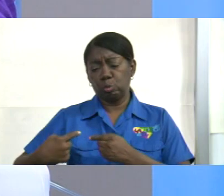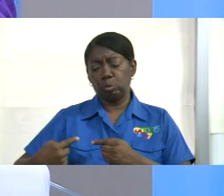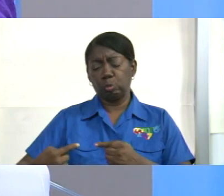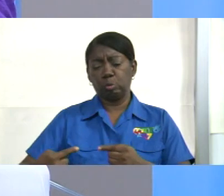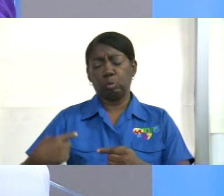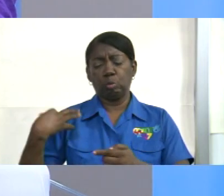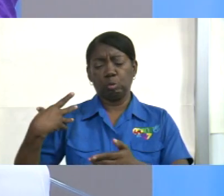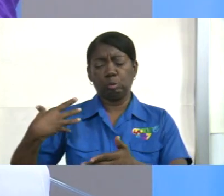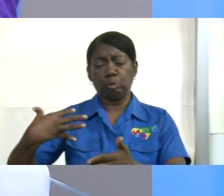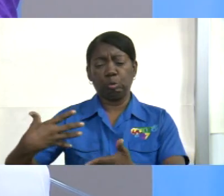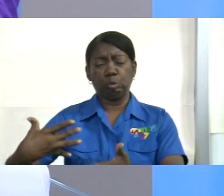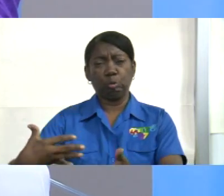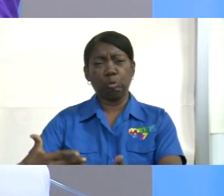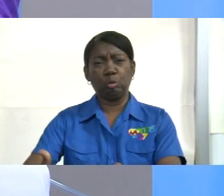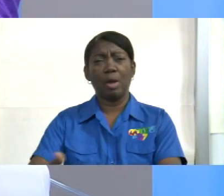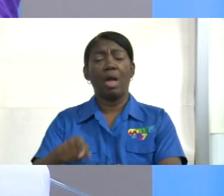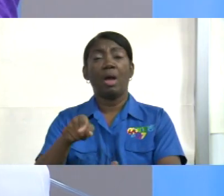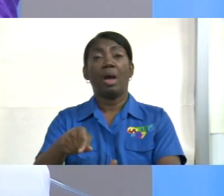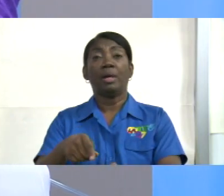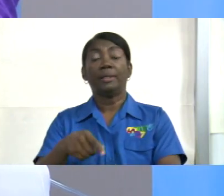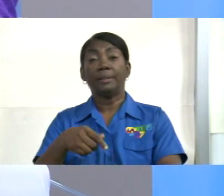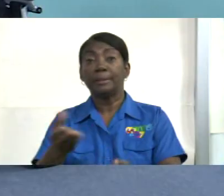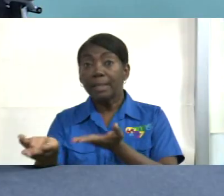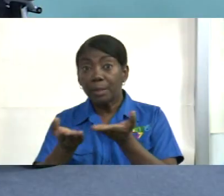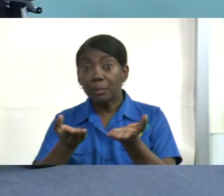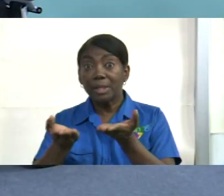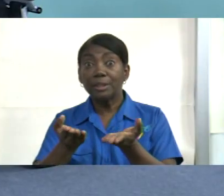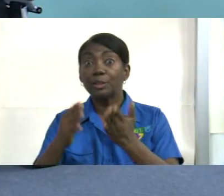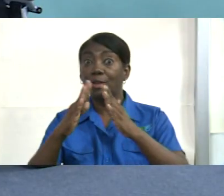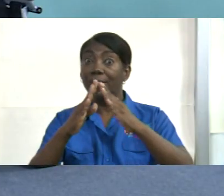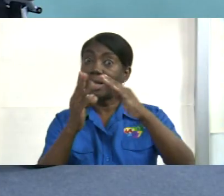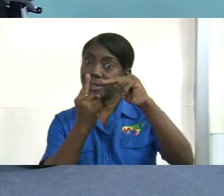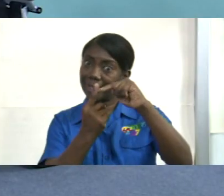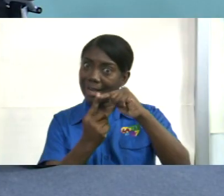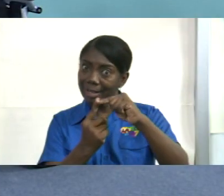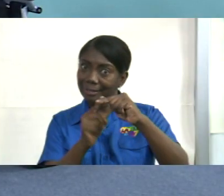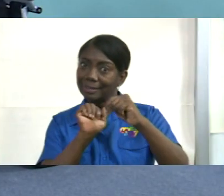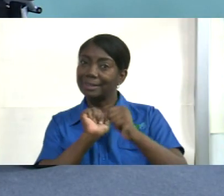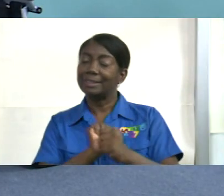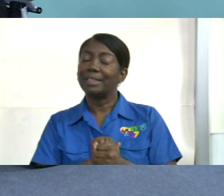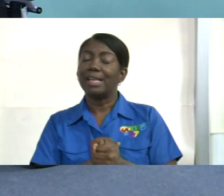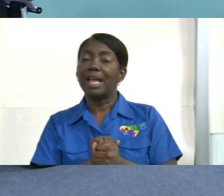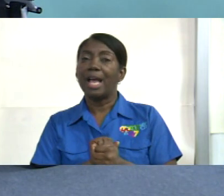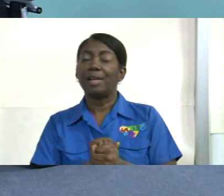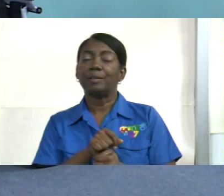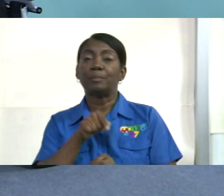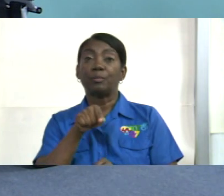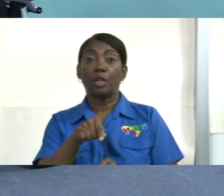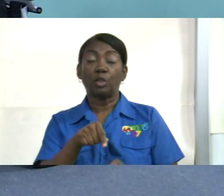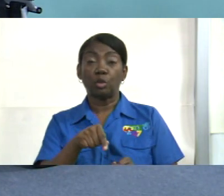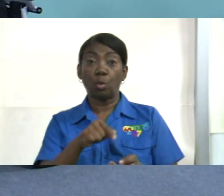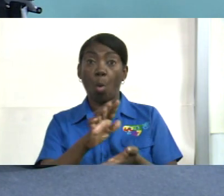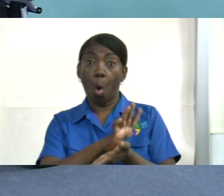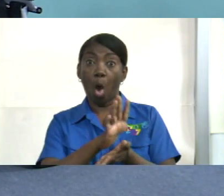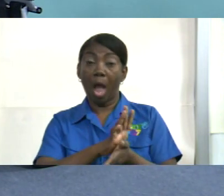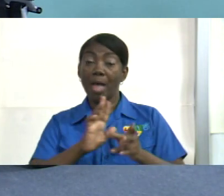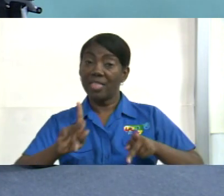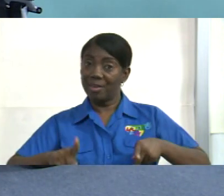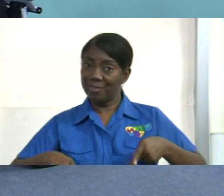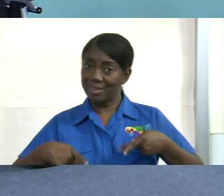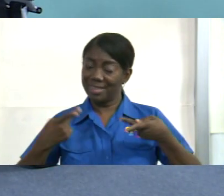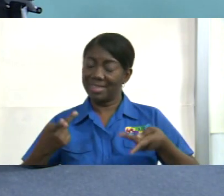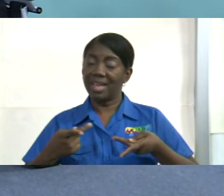a la Iglesia y aquí entre su currículum que decía Monseñor es que